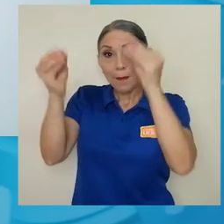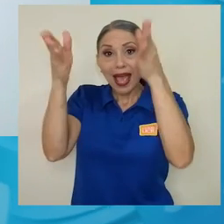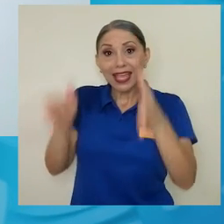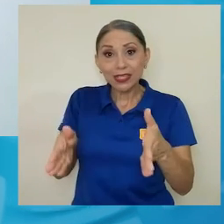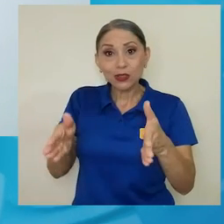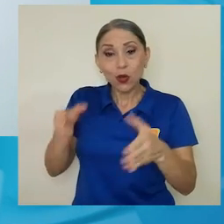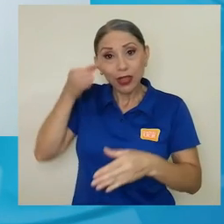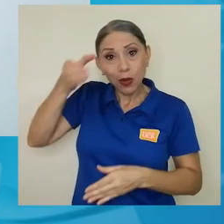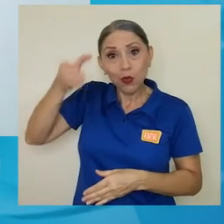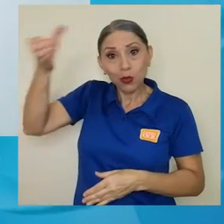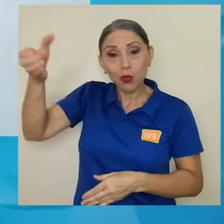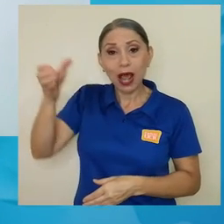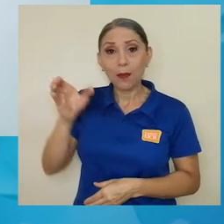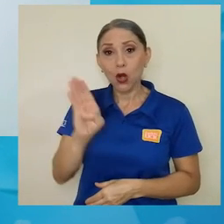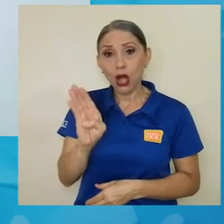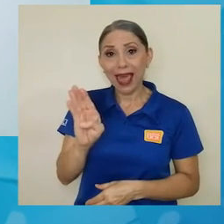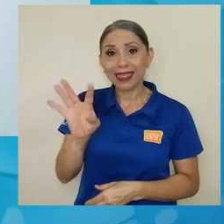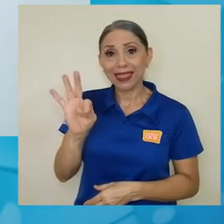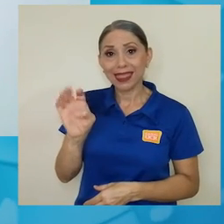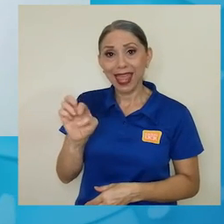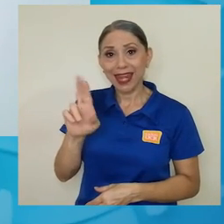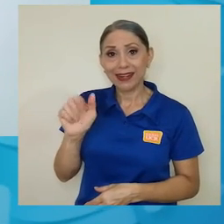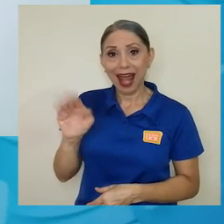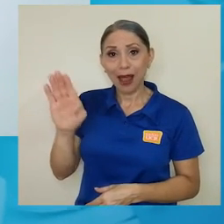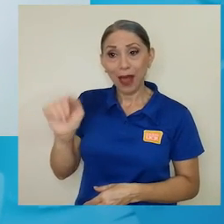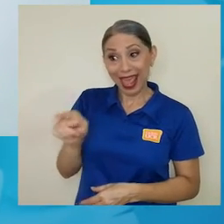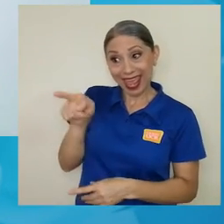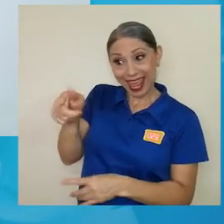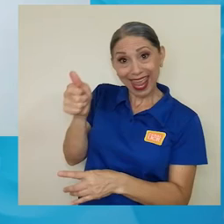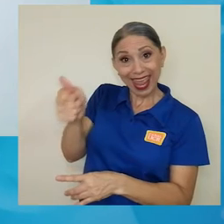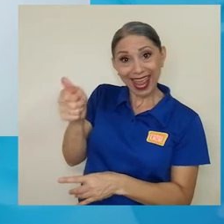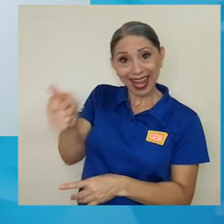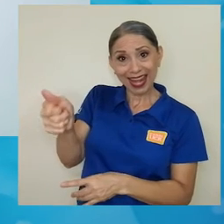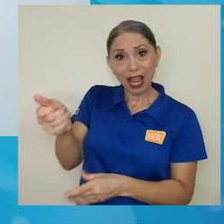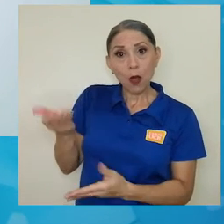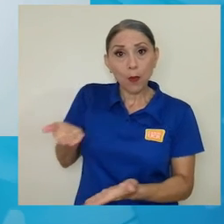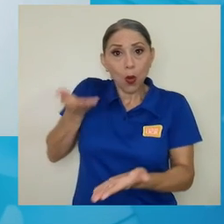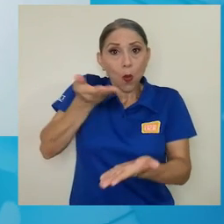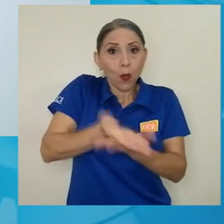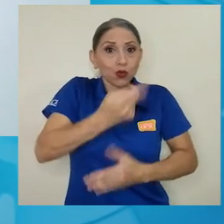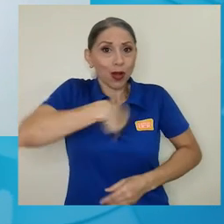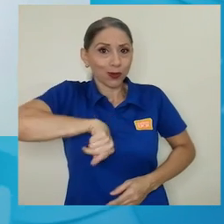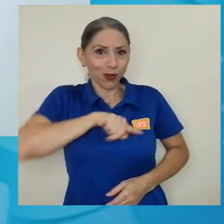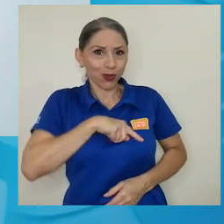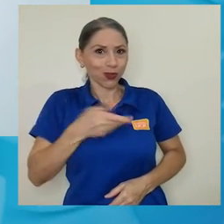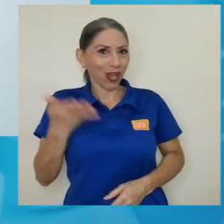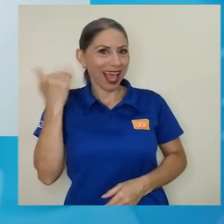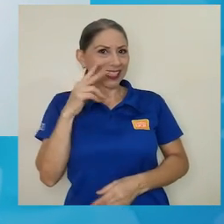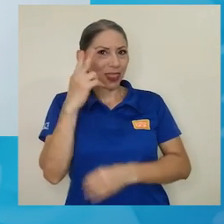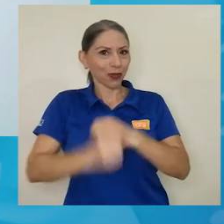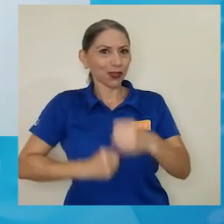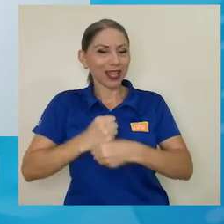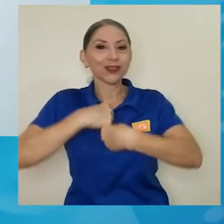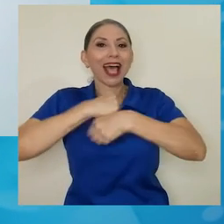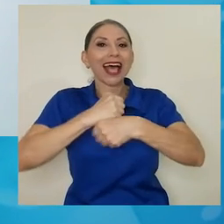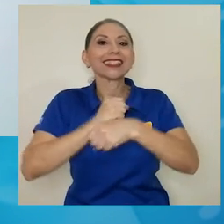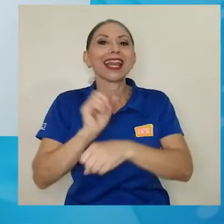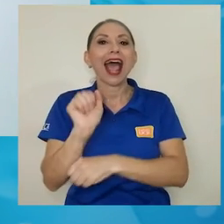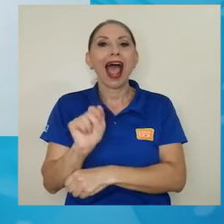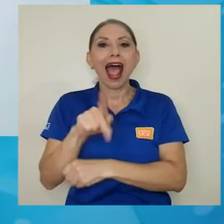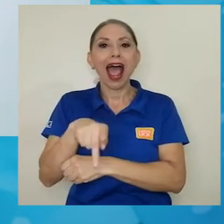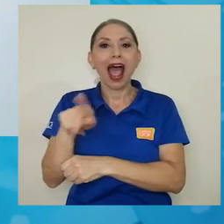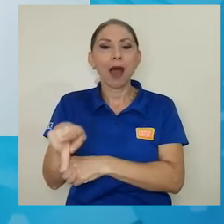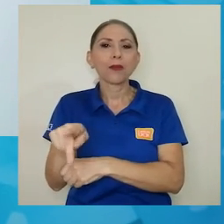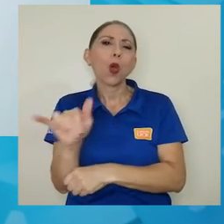Broran Terraba, con el que nosotros trabajamos, nos propuso hace dos años crear una aplicación que fuera una especie de